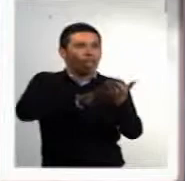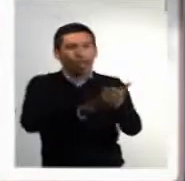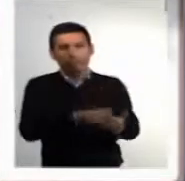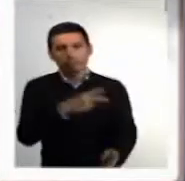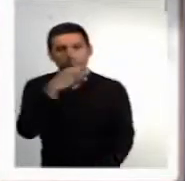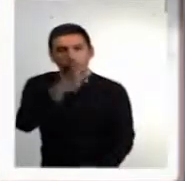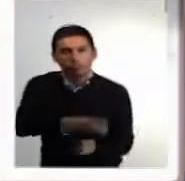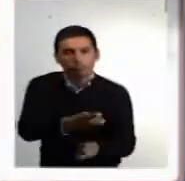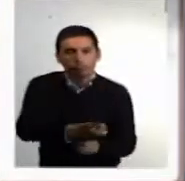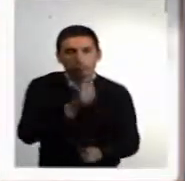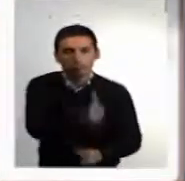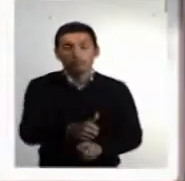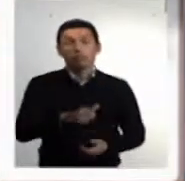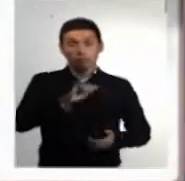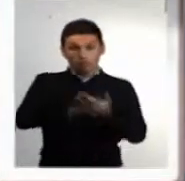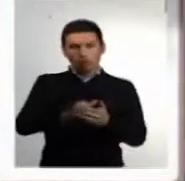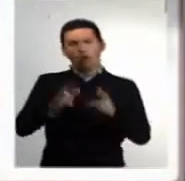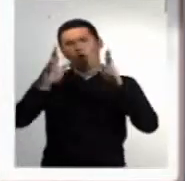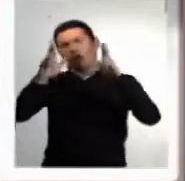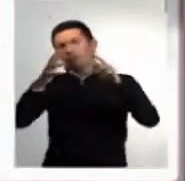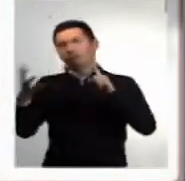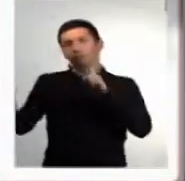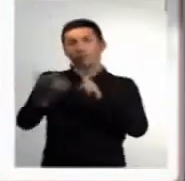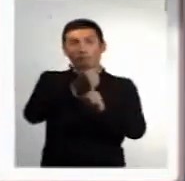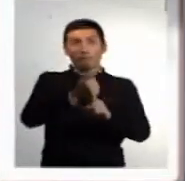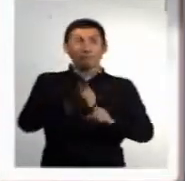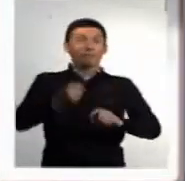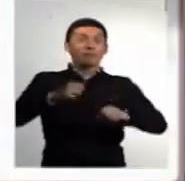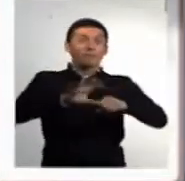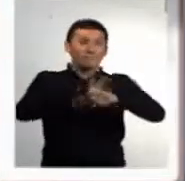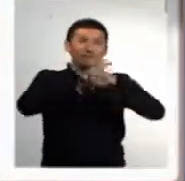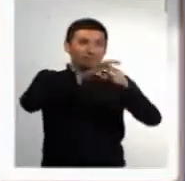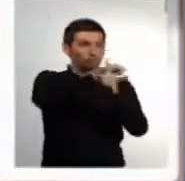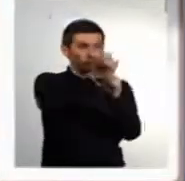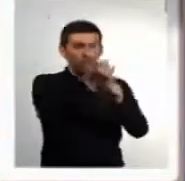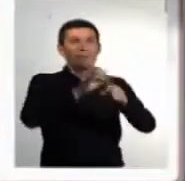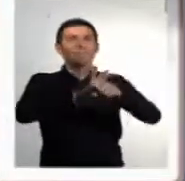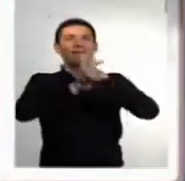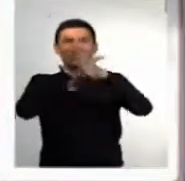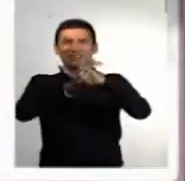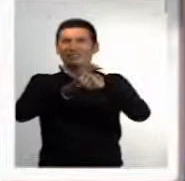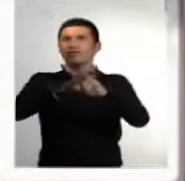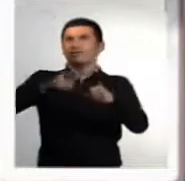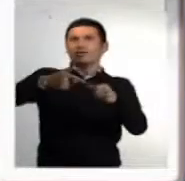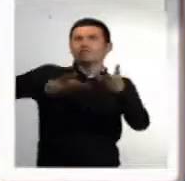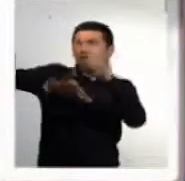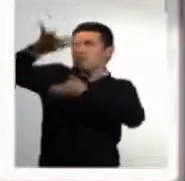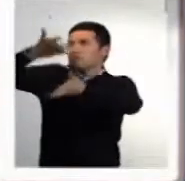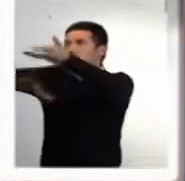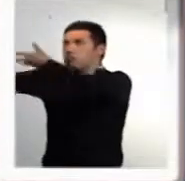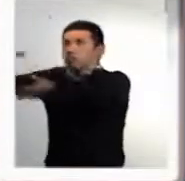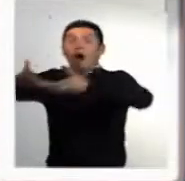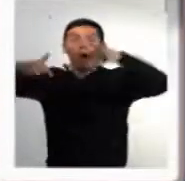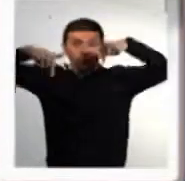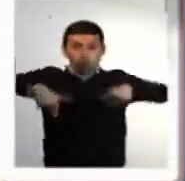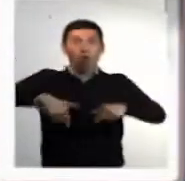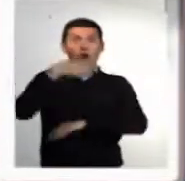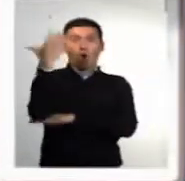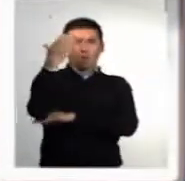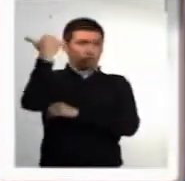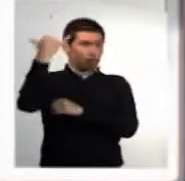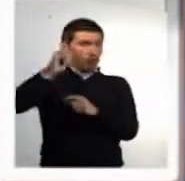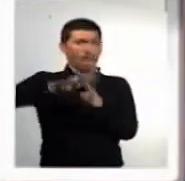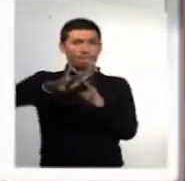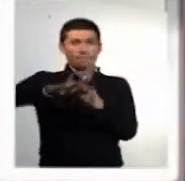Y hacer, ojalá, lográramos que a nivel de la medicina social y medicina socializada que tenemos actualmente ya en